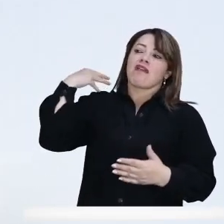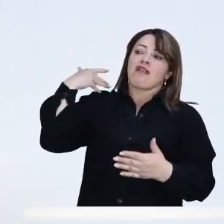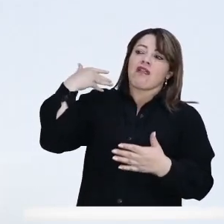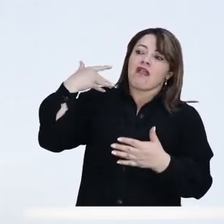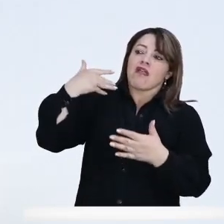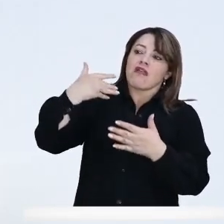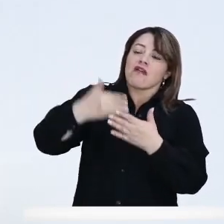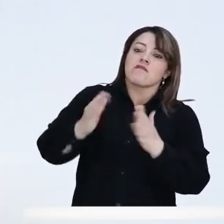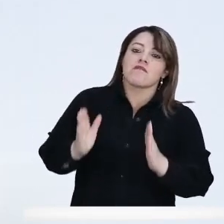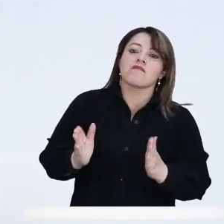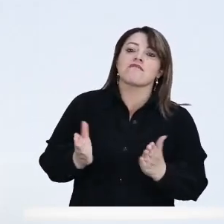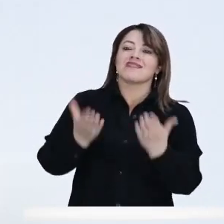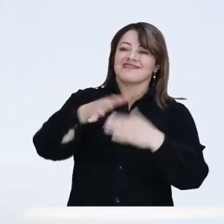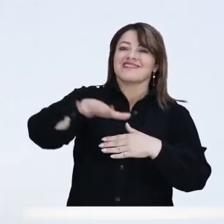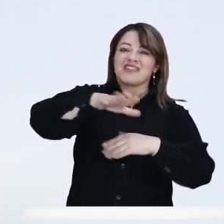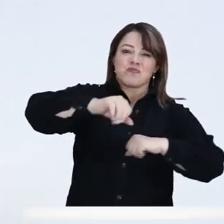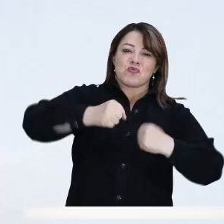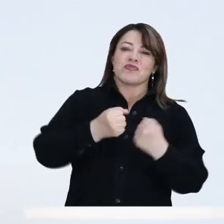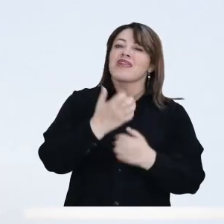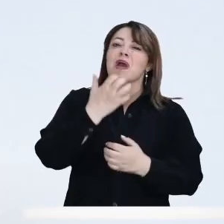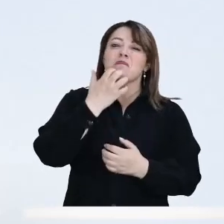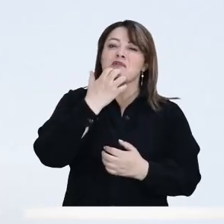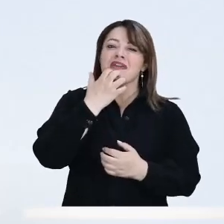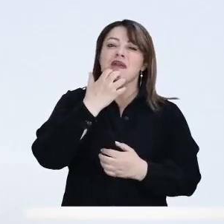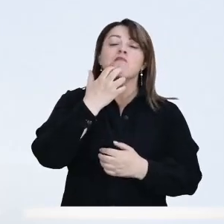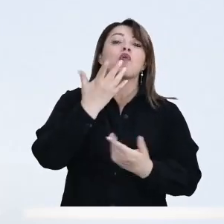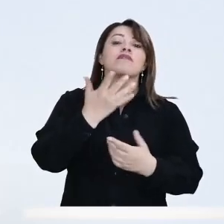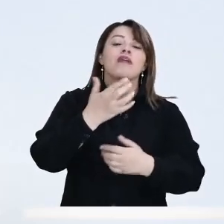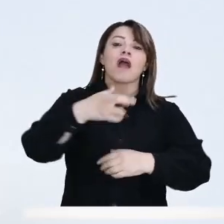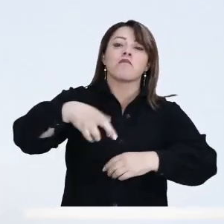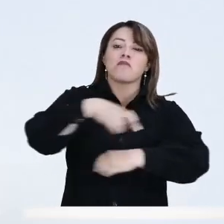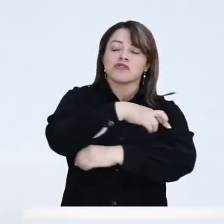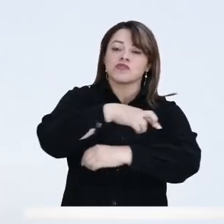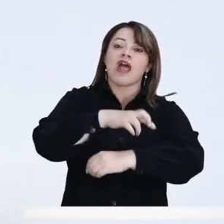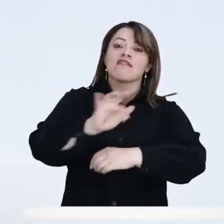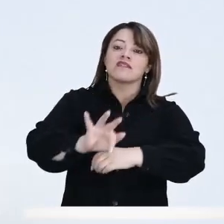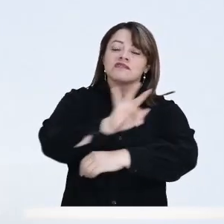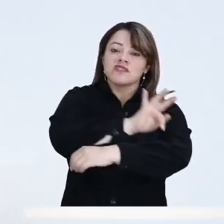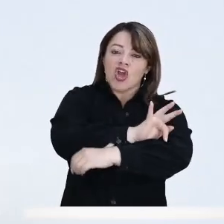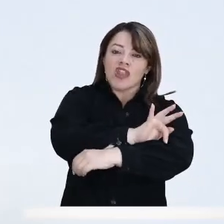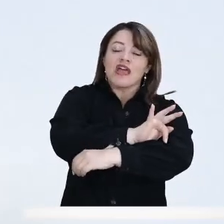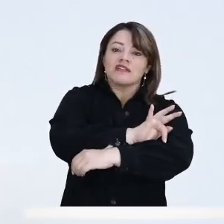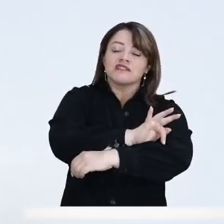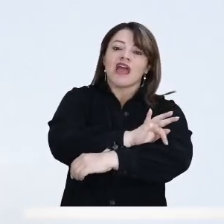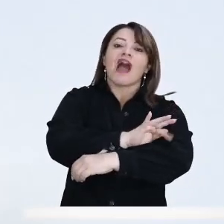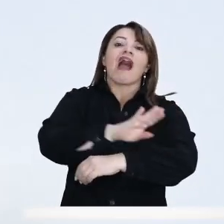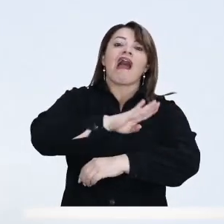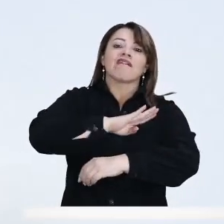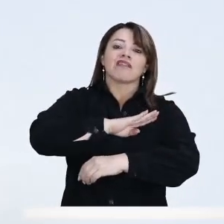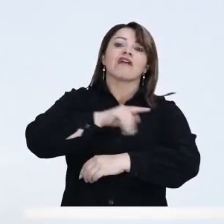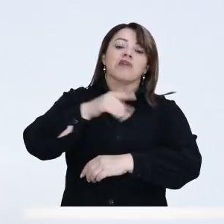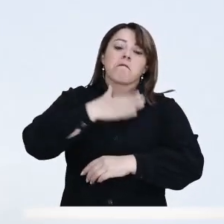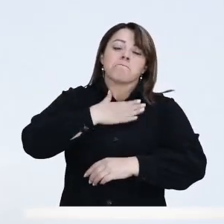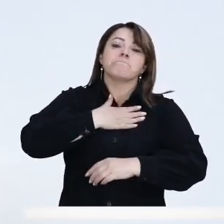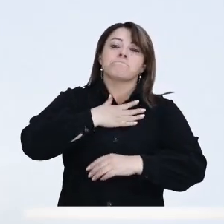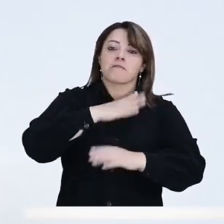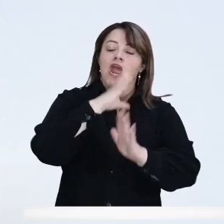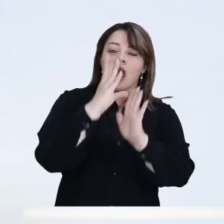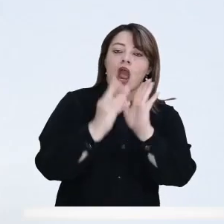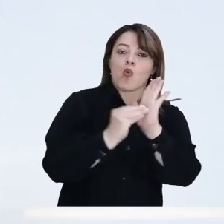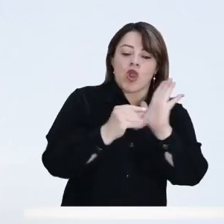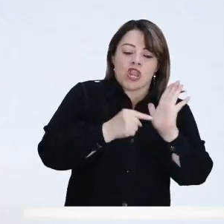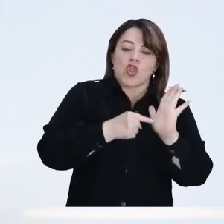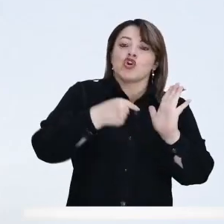mejorando en la ciudad de Bogotá. Por ejemplo, en el preescolar de tres grados, que es un acuerdo mío de ciudad muy